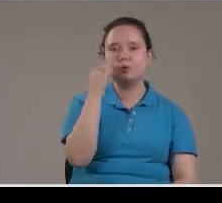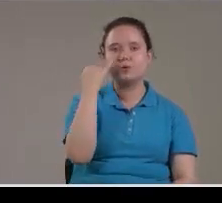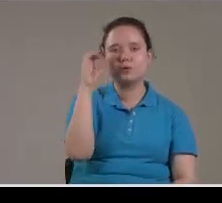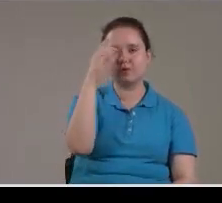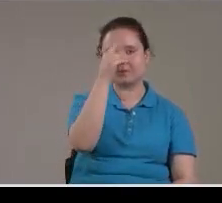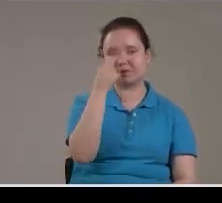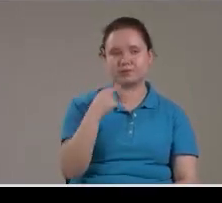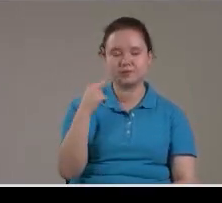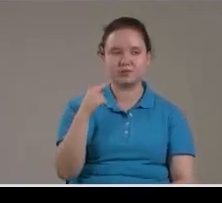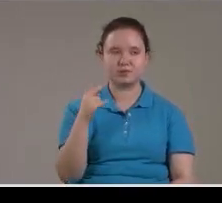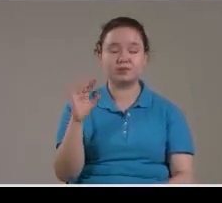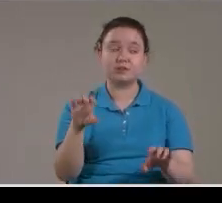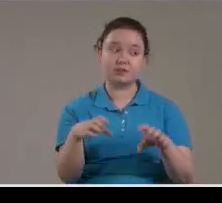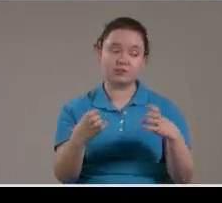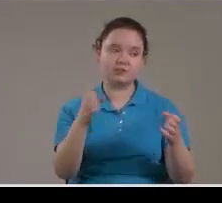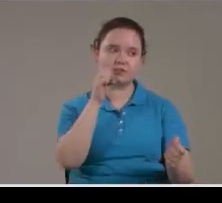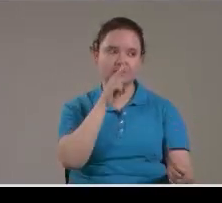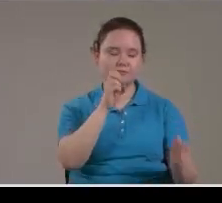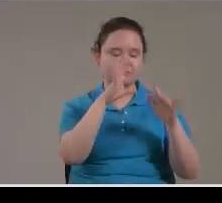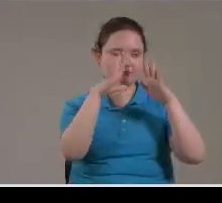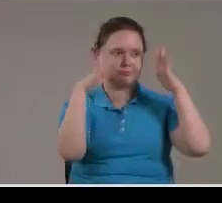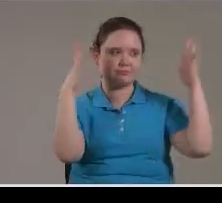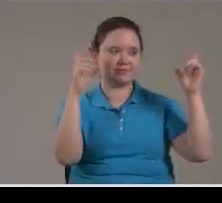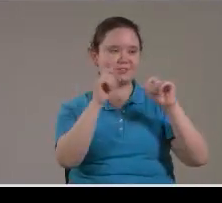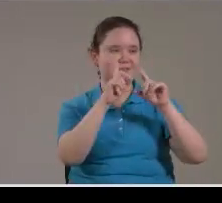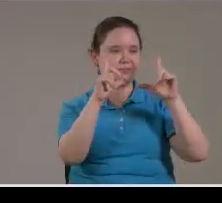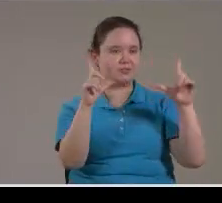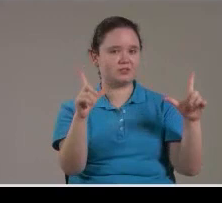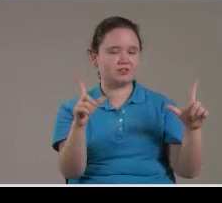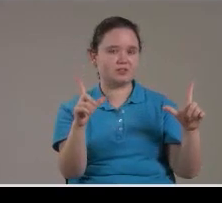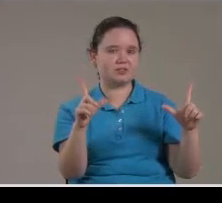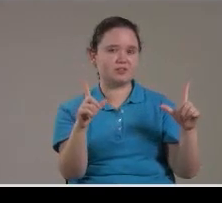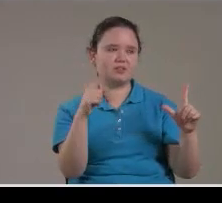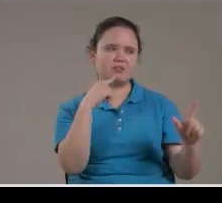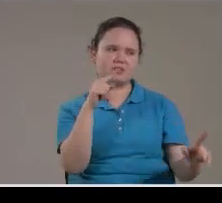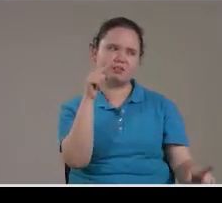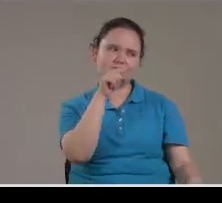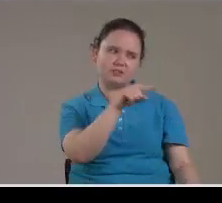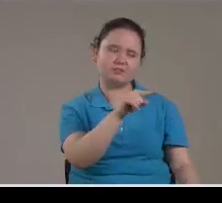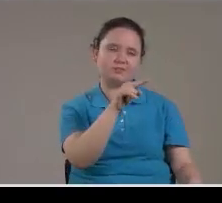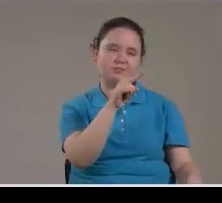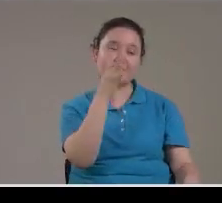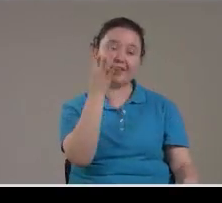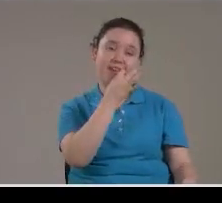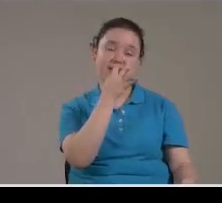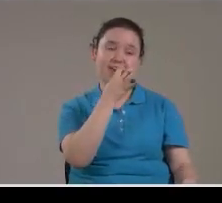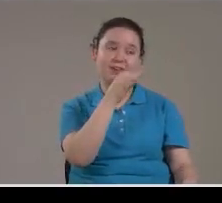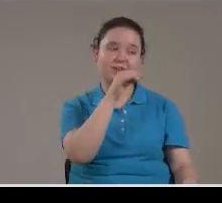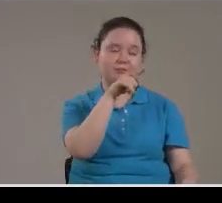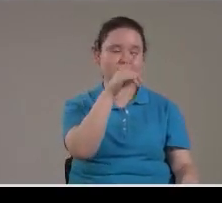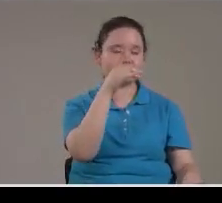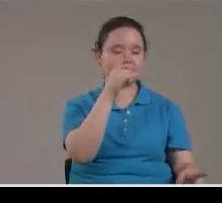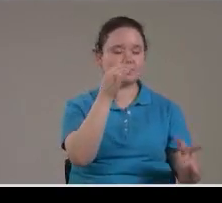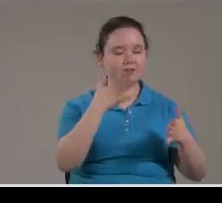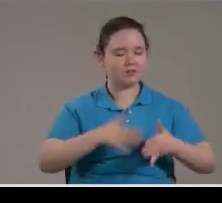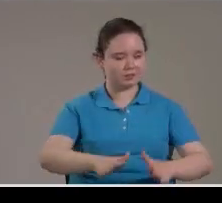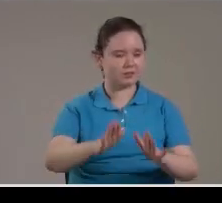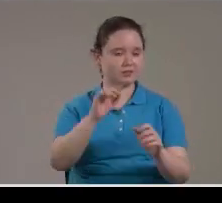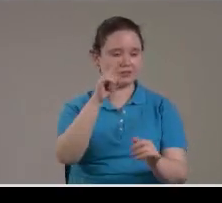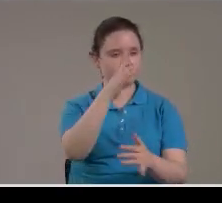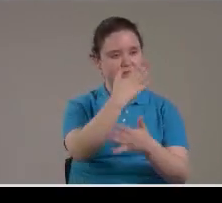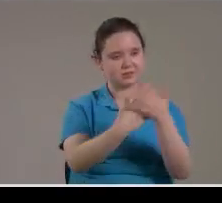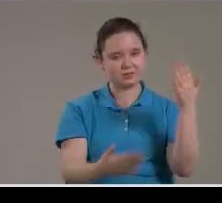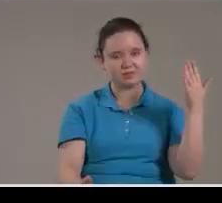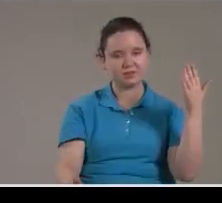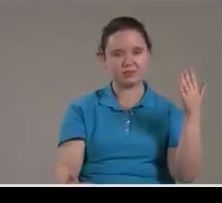Entonces la serpiente Se quedó impresionada Cuando vio eso Y entonces dice Que el hijo de la mujer Se lo llevaron Pero al que